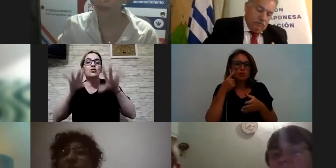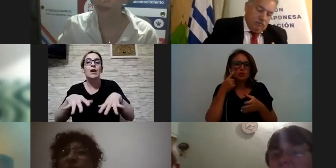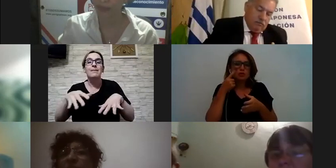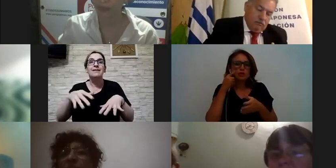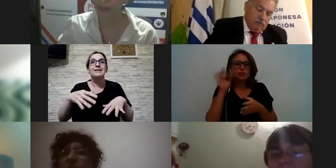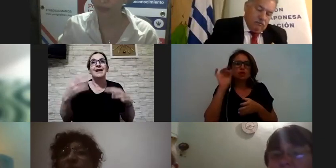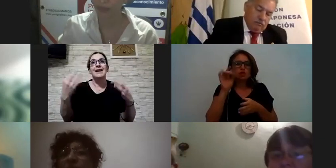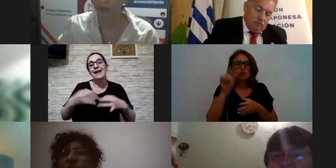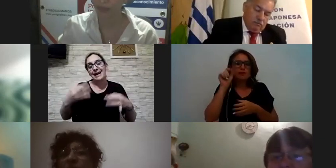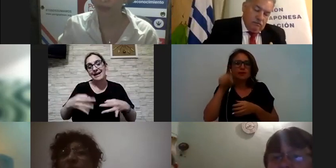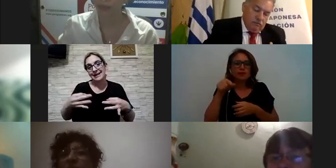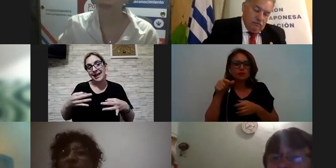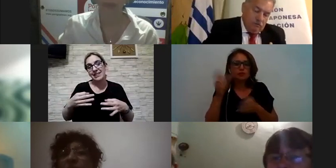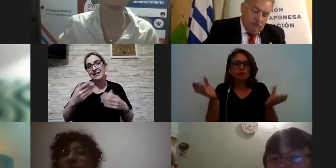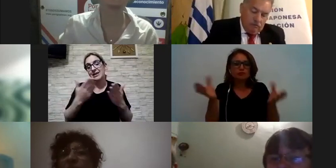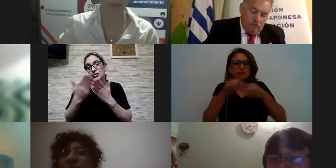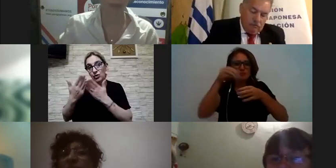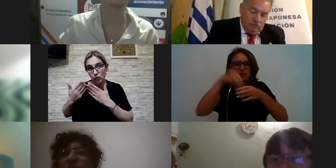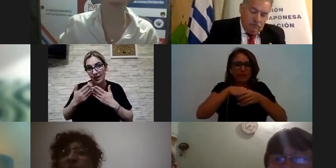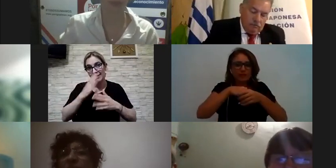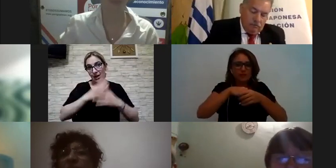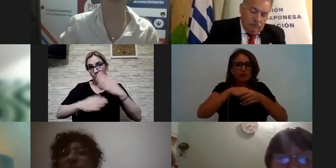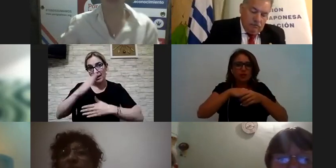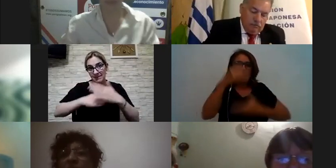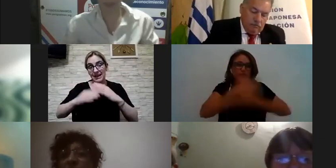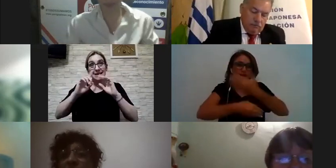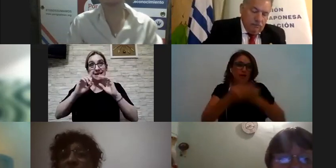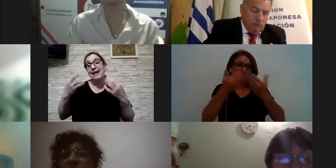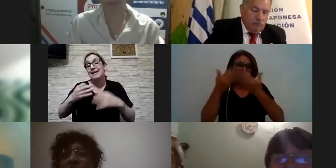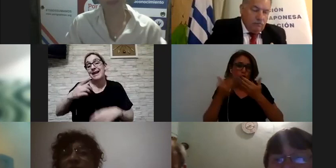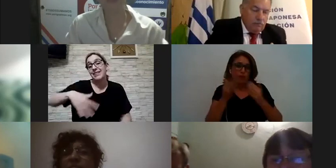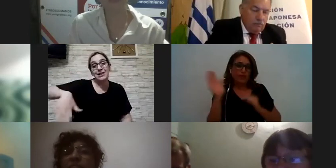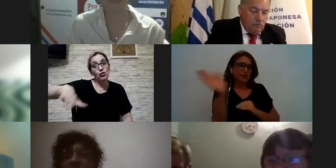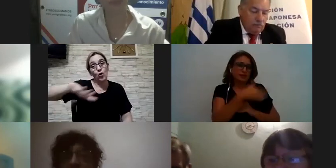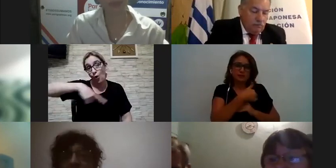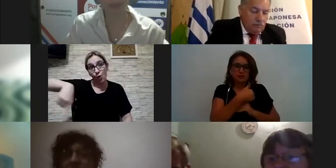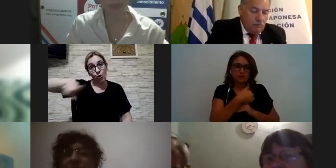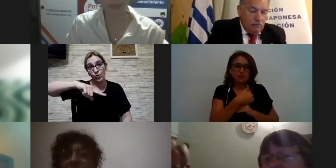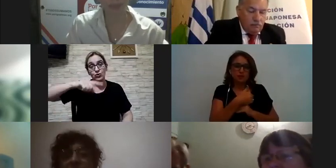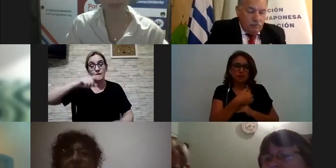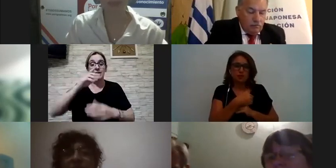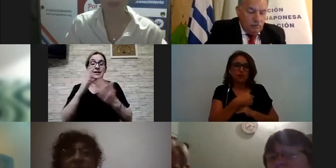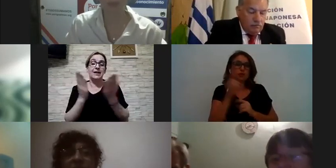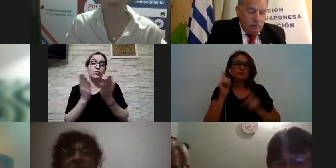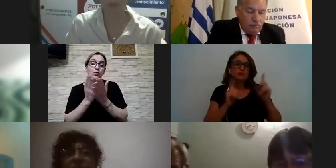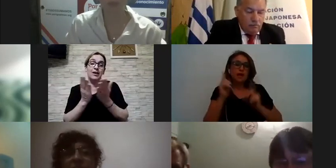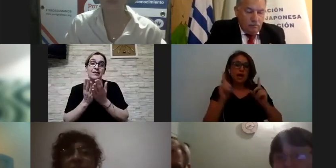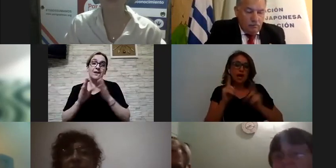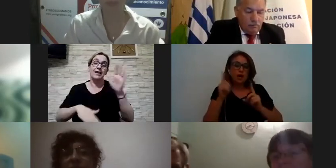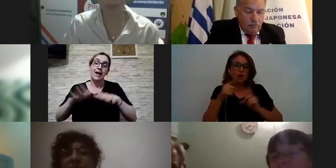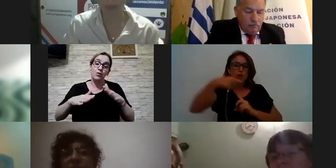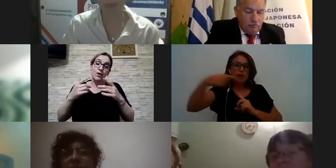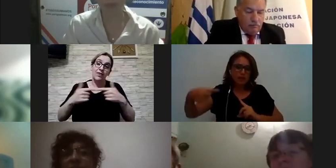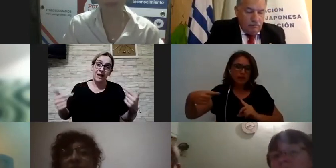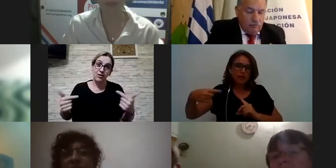los estudiantes con discapacidad sino bueno la realidad de todos los estudiantes entonces bueno ahí quizá algunas de las herramientas de